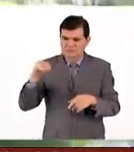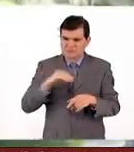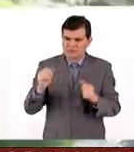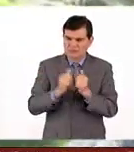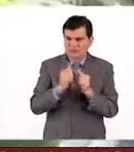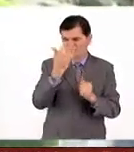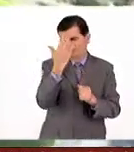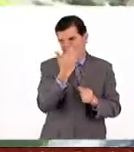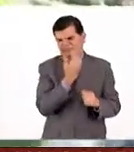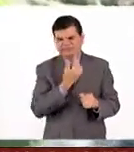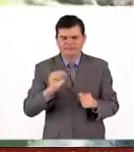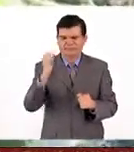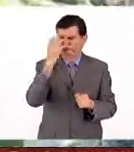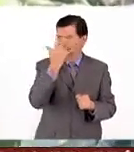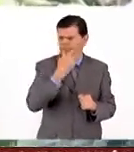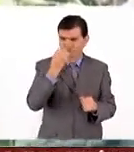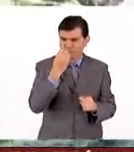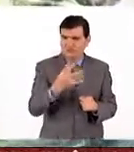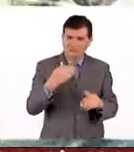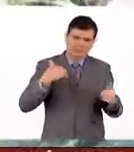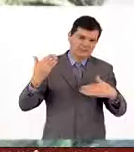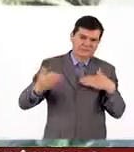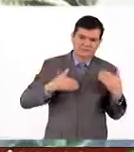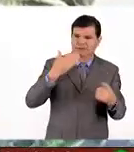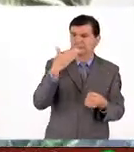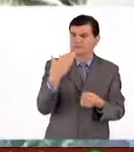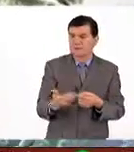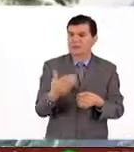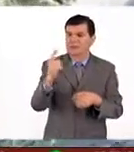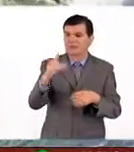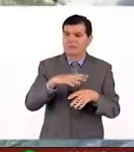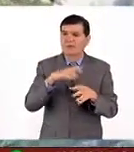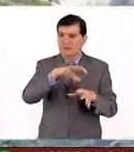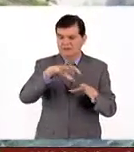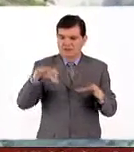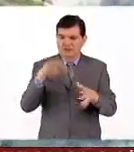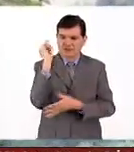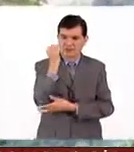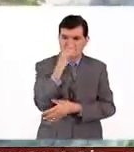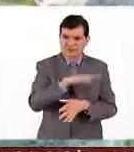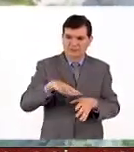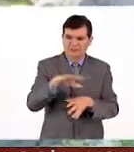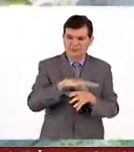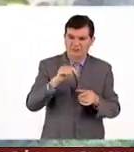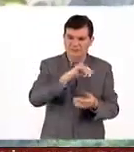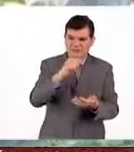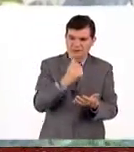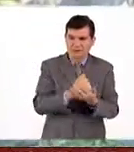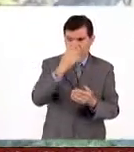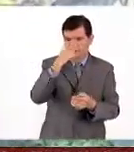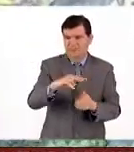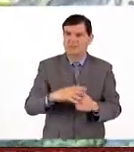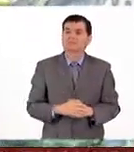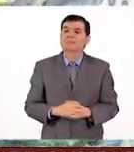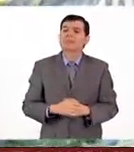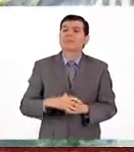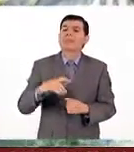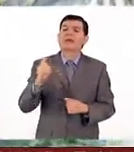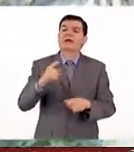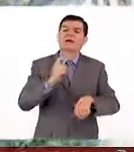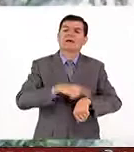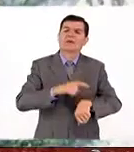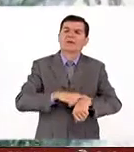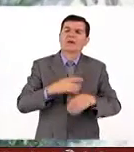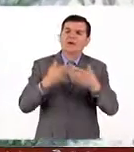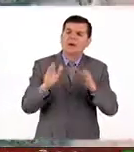especialista, es muy bonito, muy divertido y sobre todo el jardín botánico es un oasis en la Ciudad de México, ¿sí? ¿A partir de qué